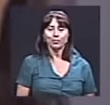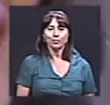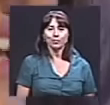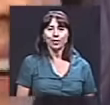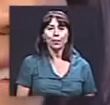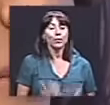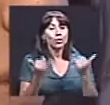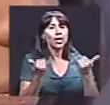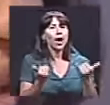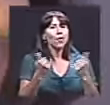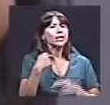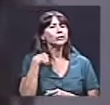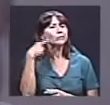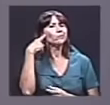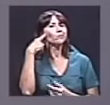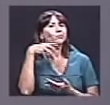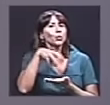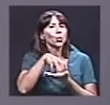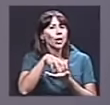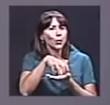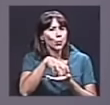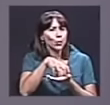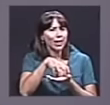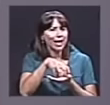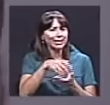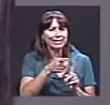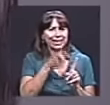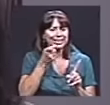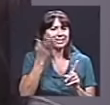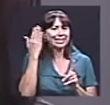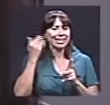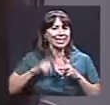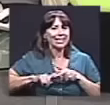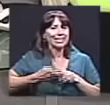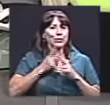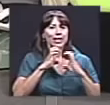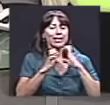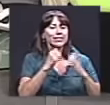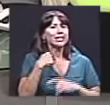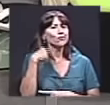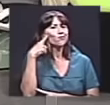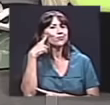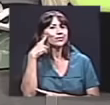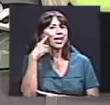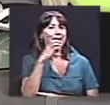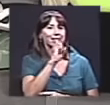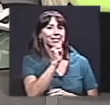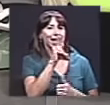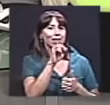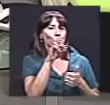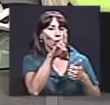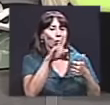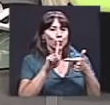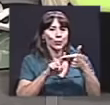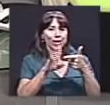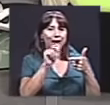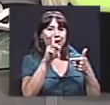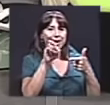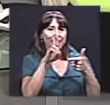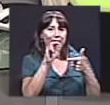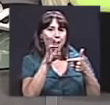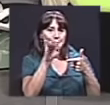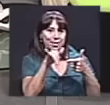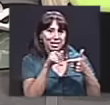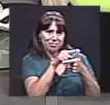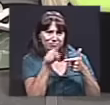ahora me salta a la cabeza una duda que la he tenido desde el inicio de la entrevista. Zaidor y Alerami realmente son los